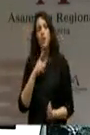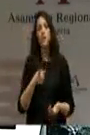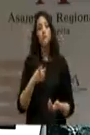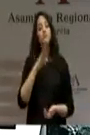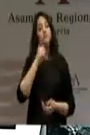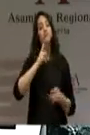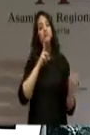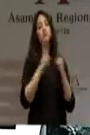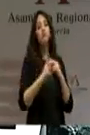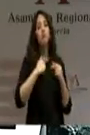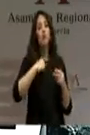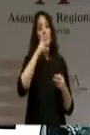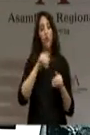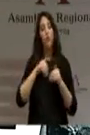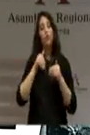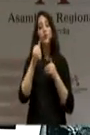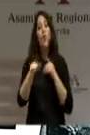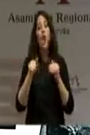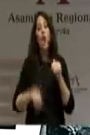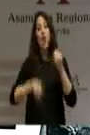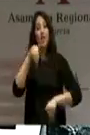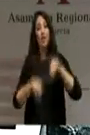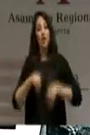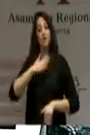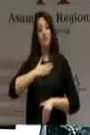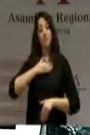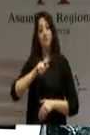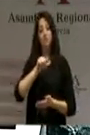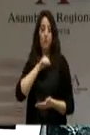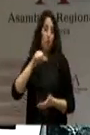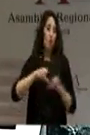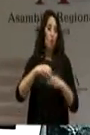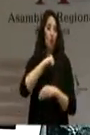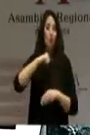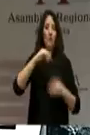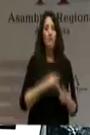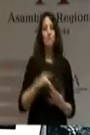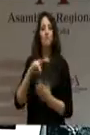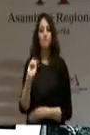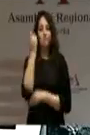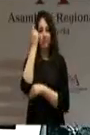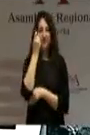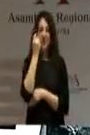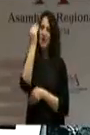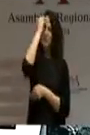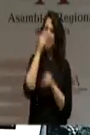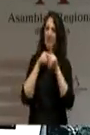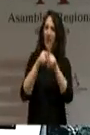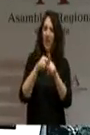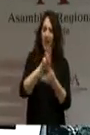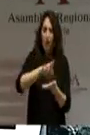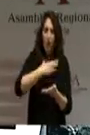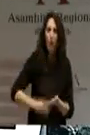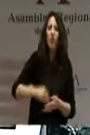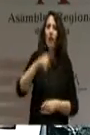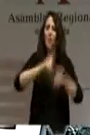a ganar las próximas elecciones autonómicas. No pensó usted en la región, ni en los problemas diarios de los